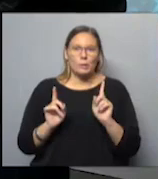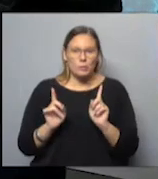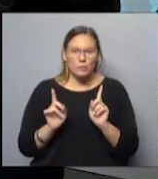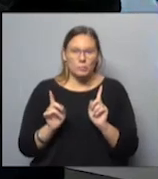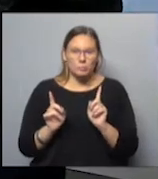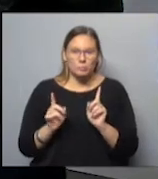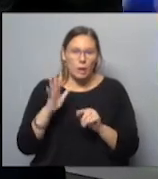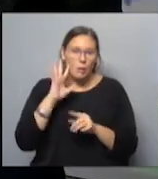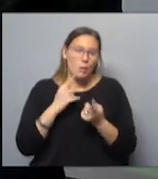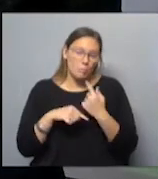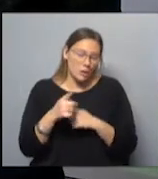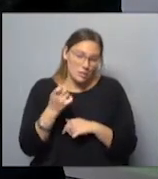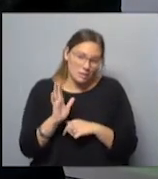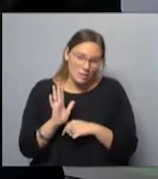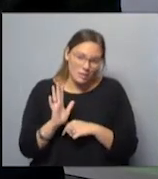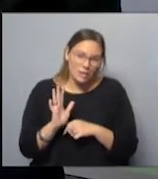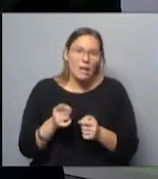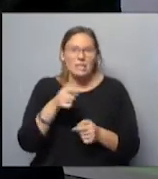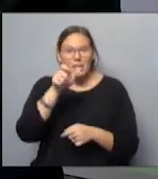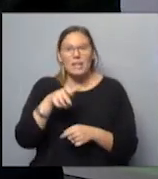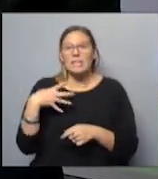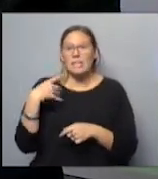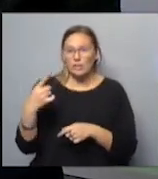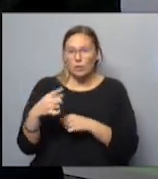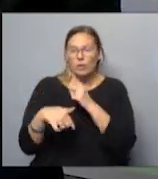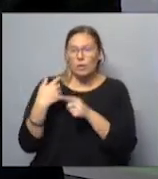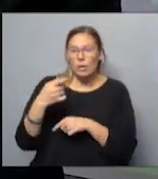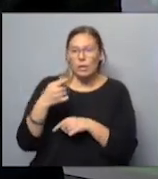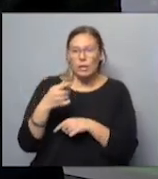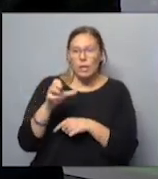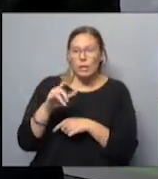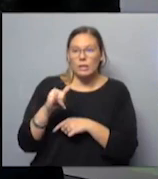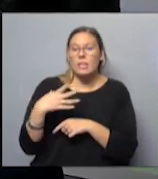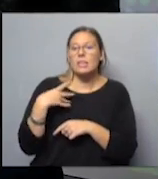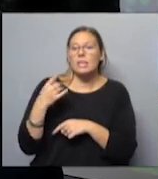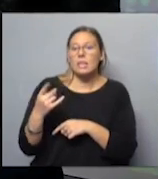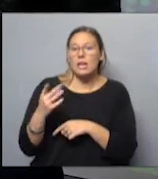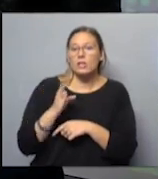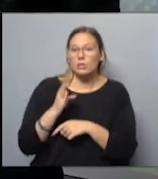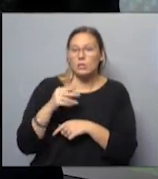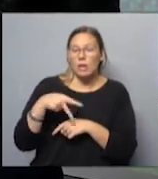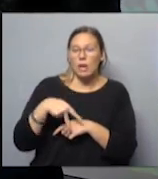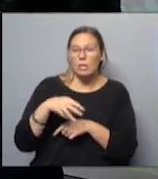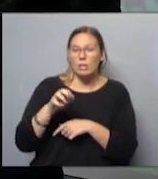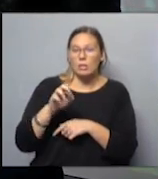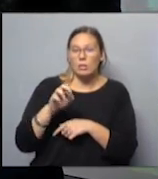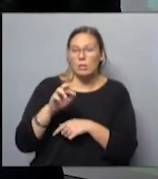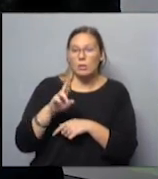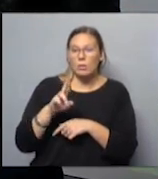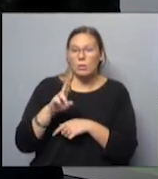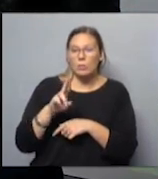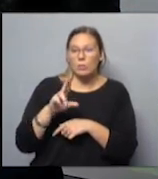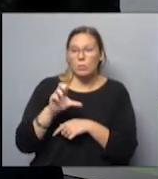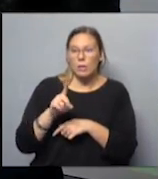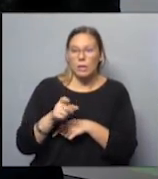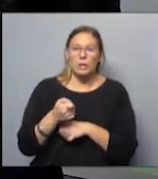pero me parecía que era importante. Y él es uno de los directores. Después tenemos a Elin Mouk, que la directora noruega. Noruega, perfecto.